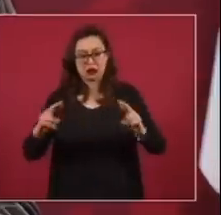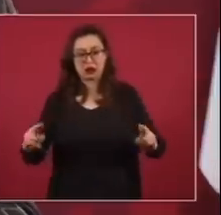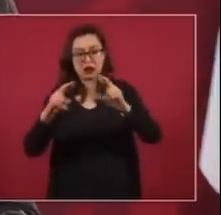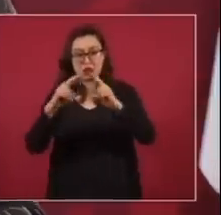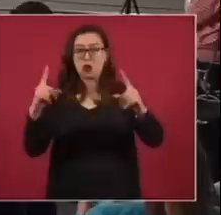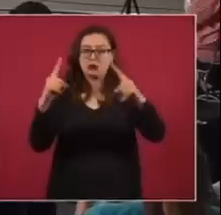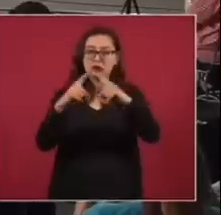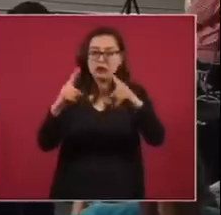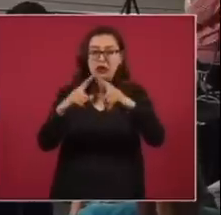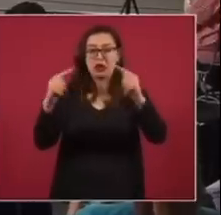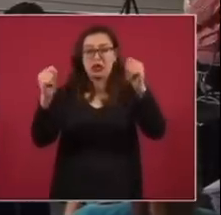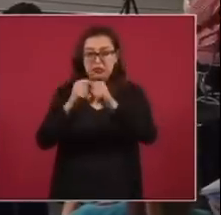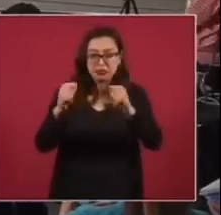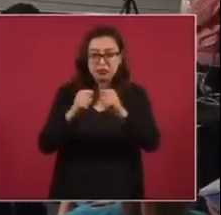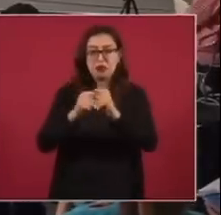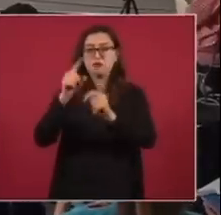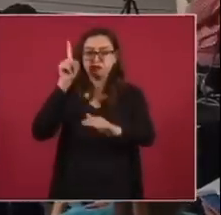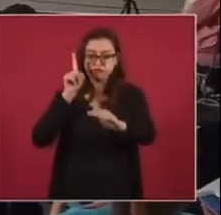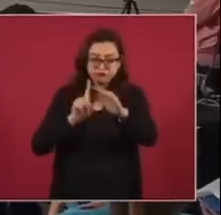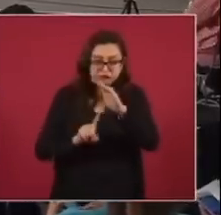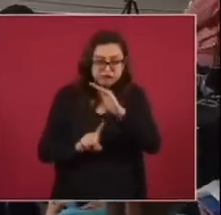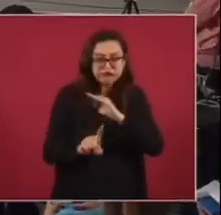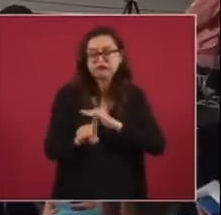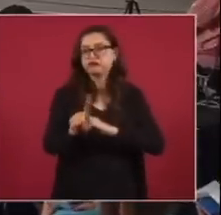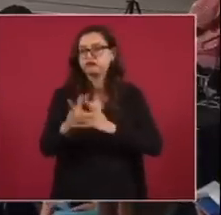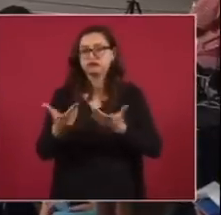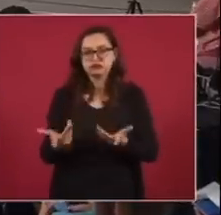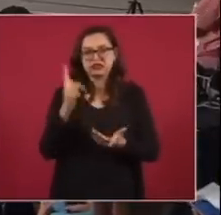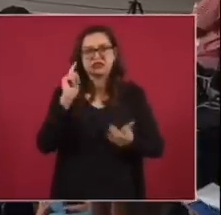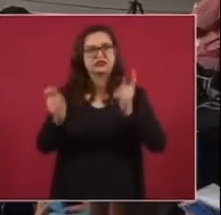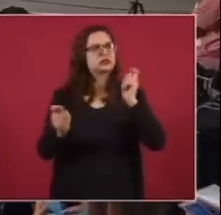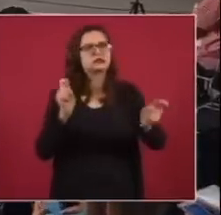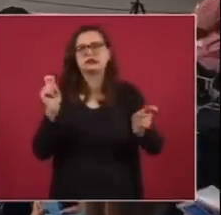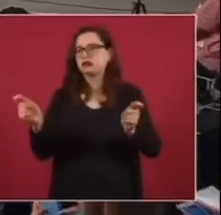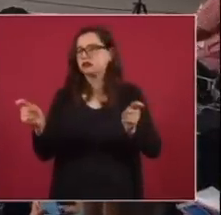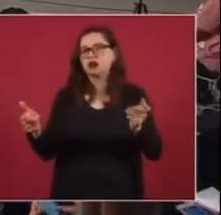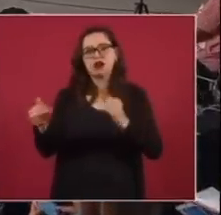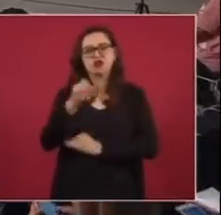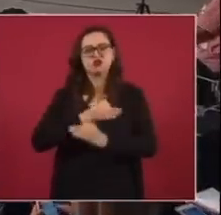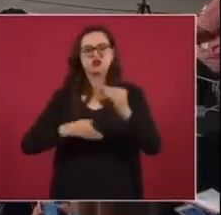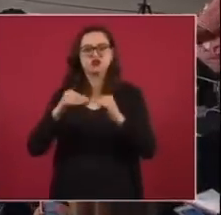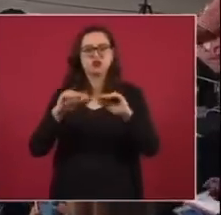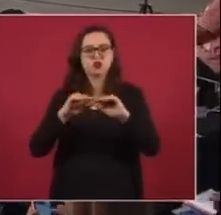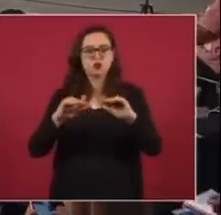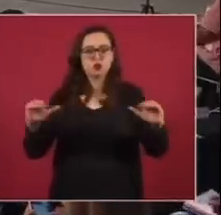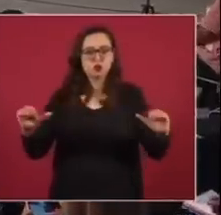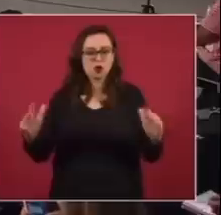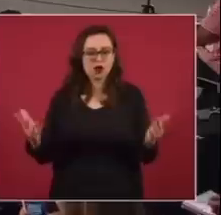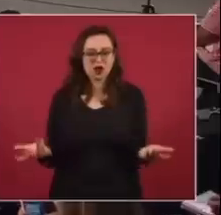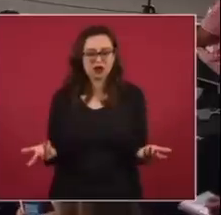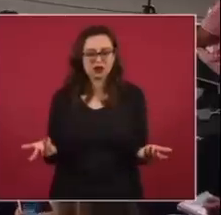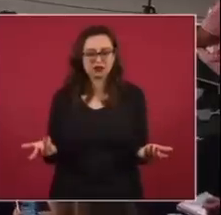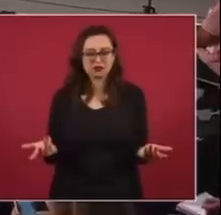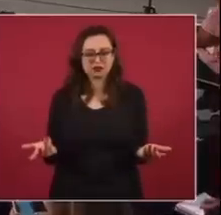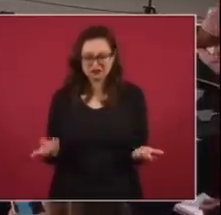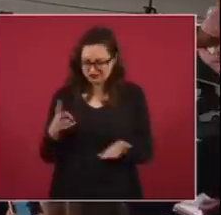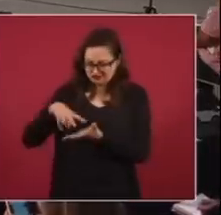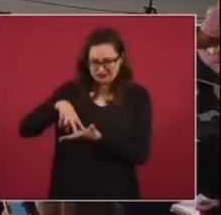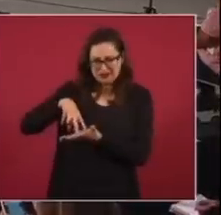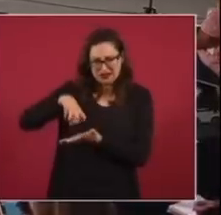ahí se muestran las diferencias no porque nos hincamos